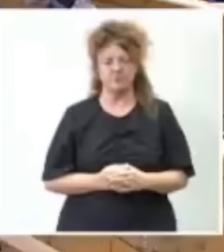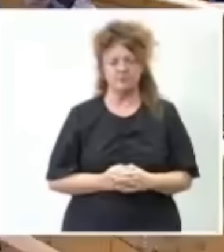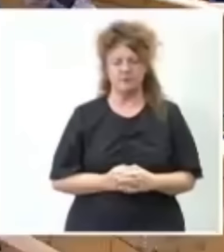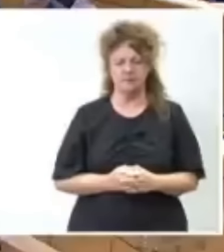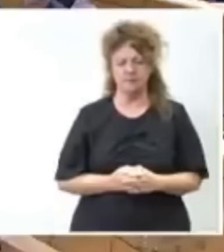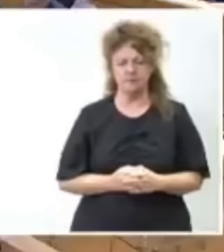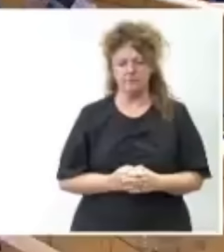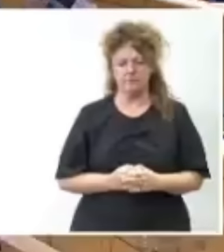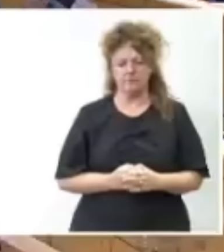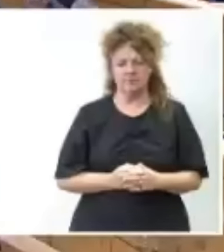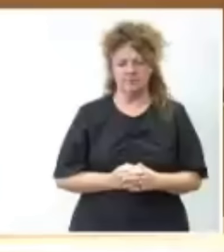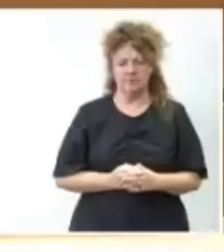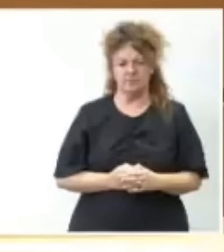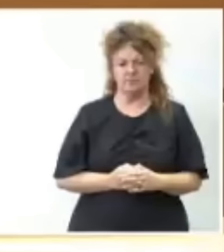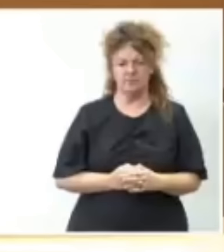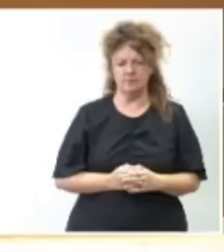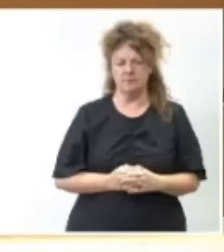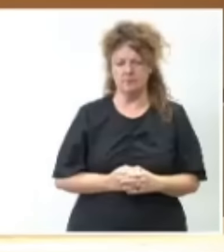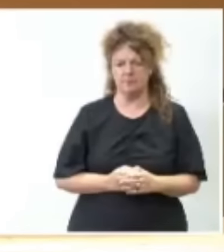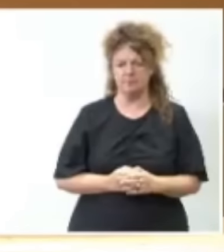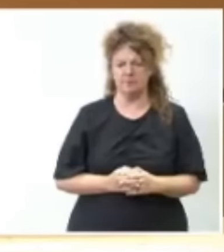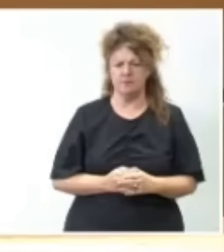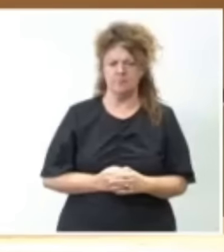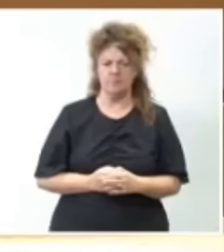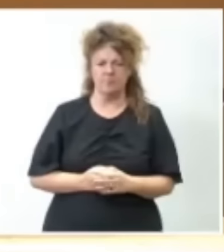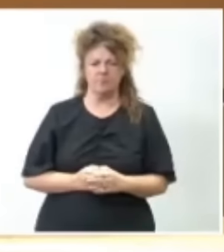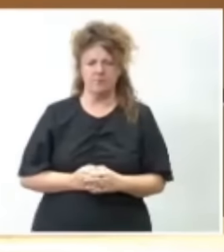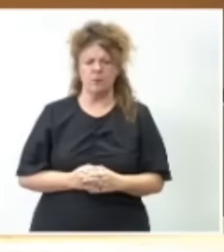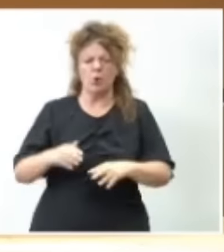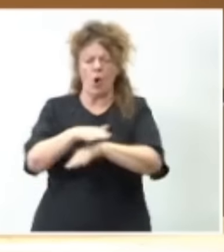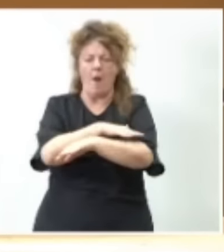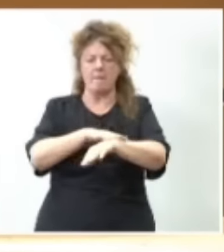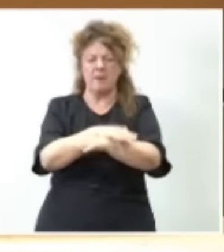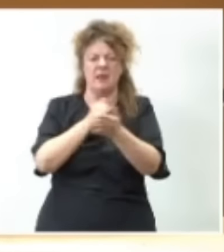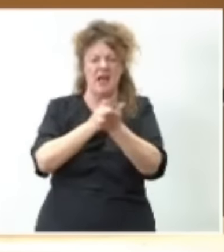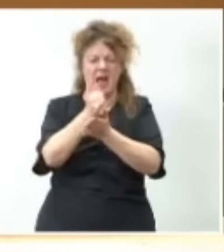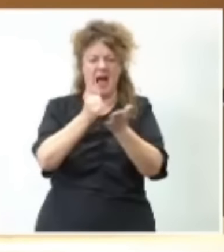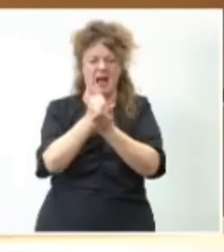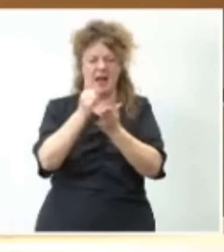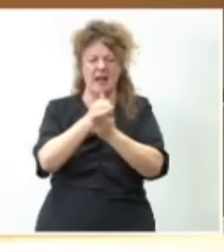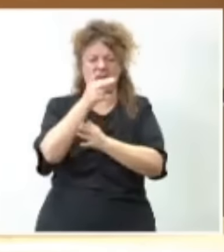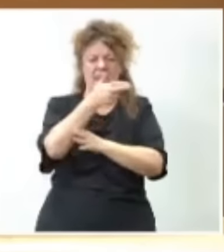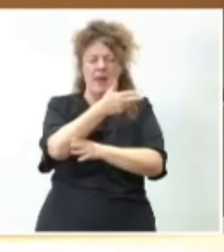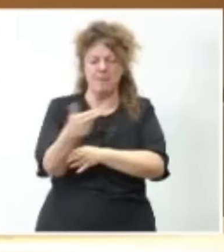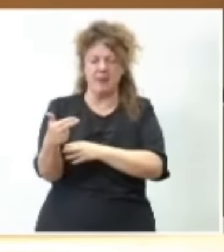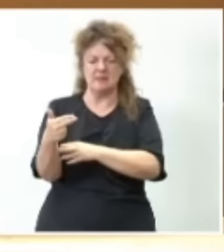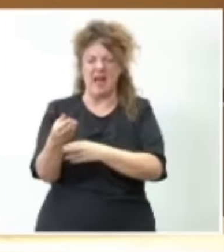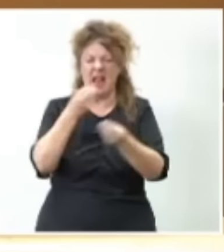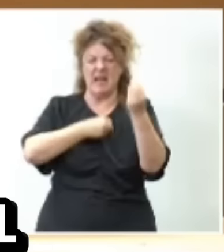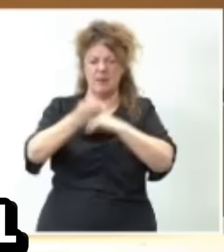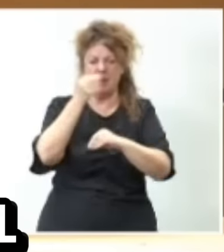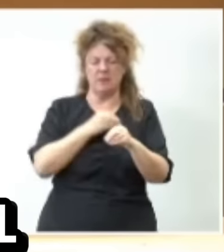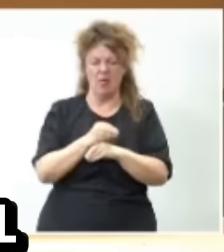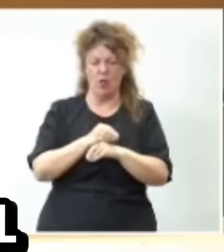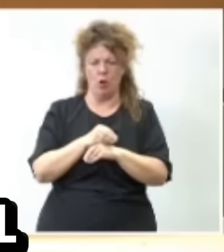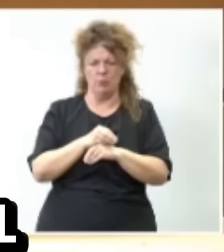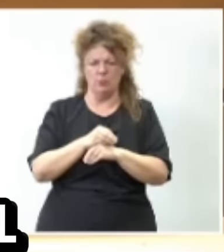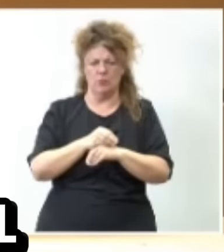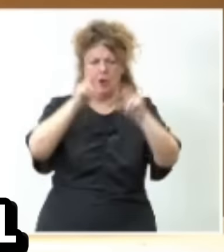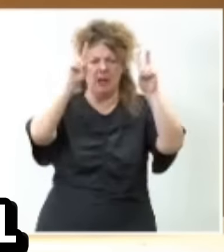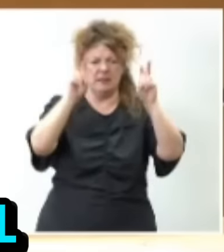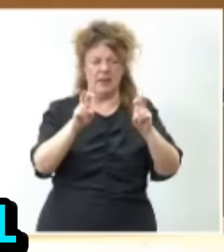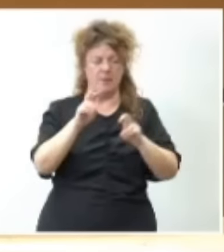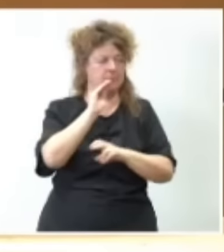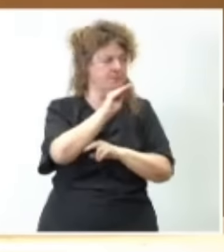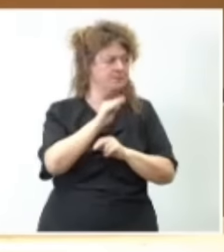Gracias, señor ministro. A continuación, la pregunta dirigida al ministro de Agricultura, Pesca y Alimentación corresponde